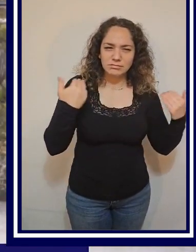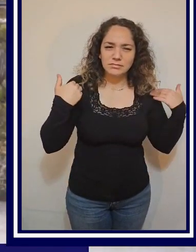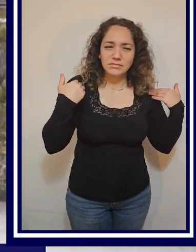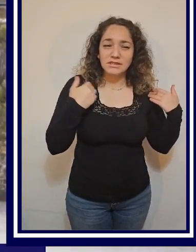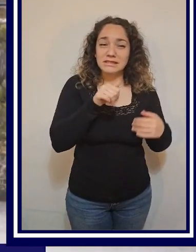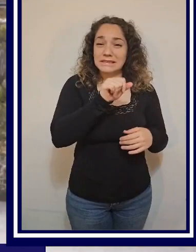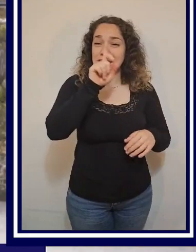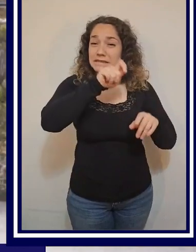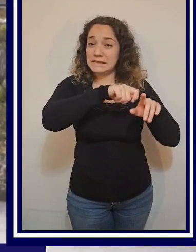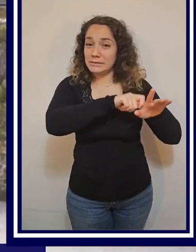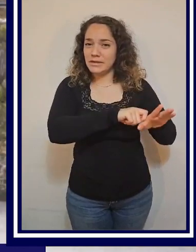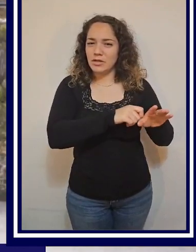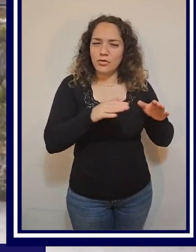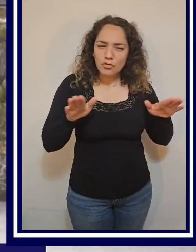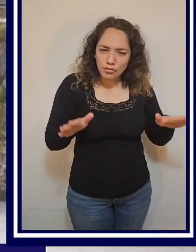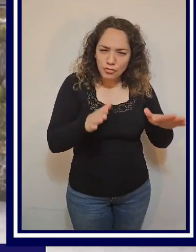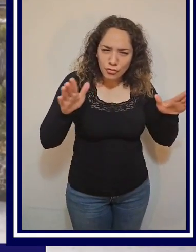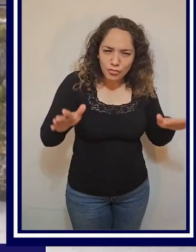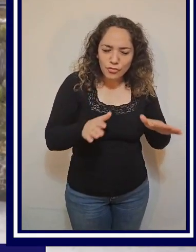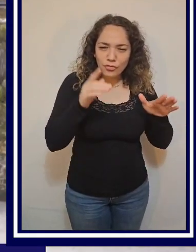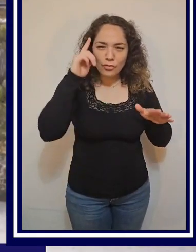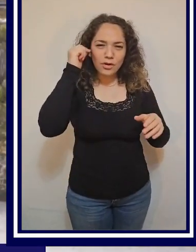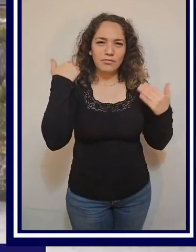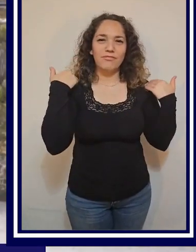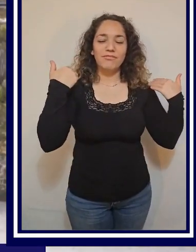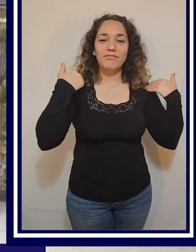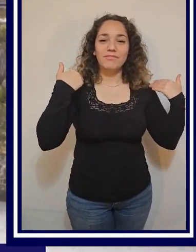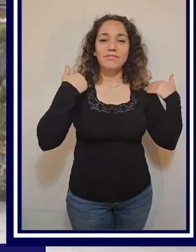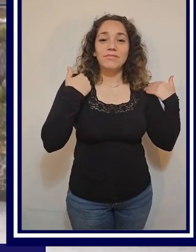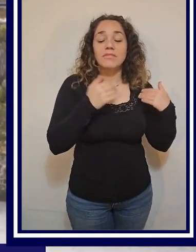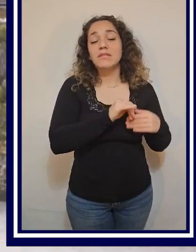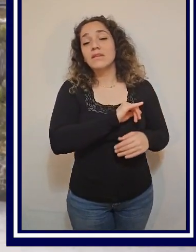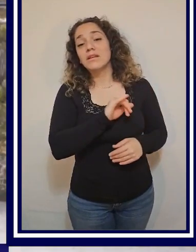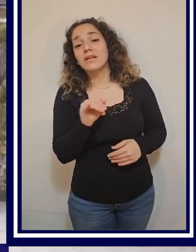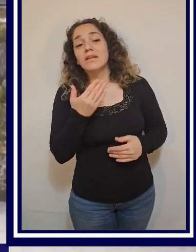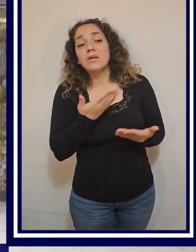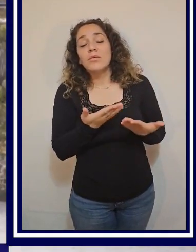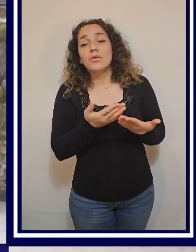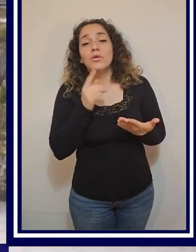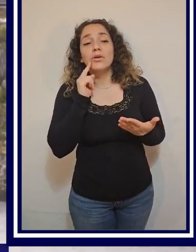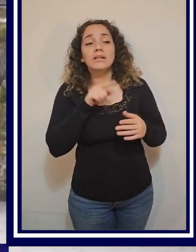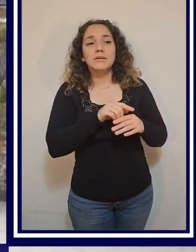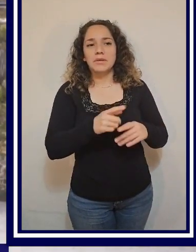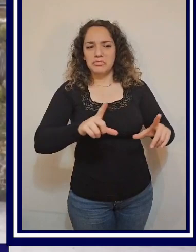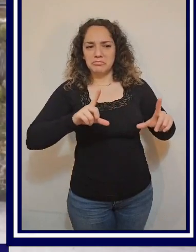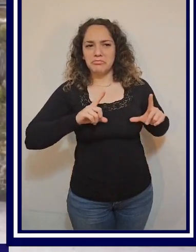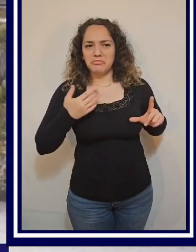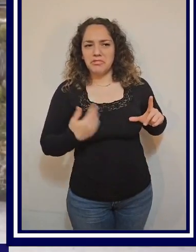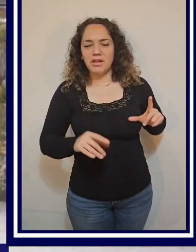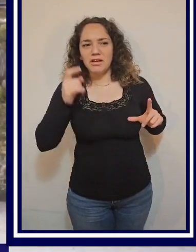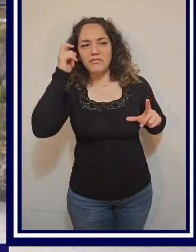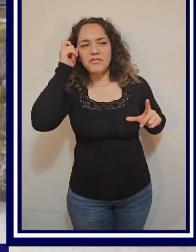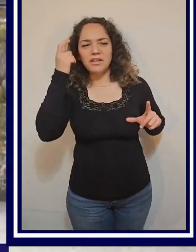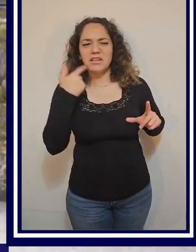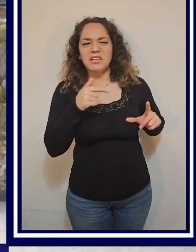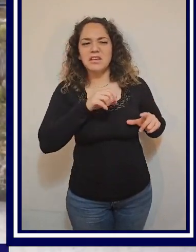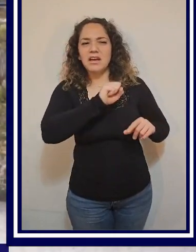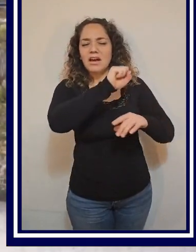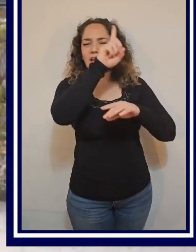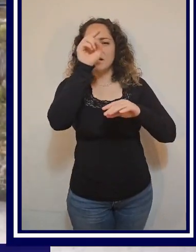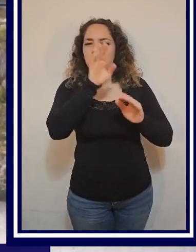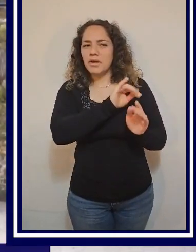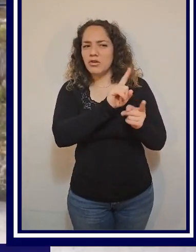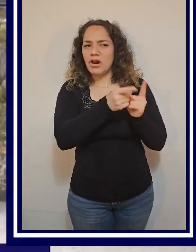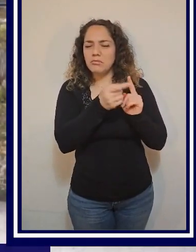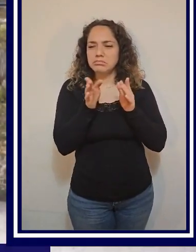Estuve seis meses a full entrenando para eso y ya con ese título dije a esta región,